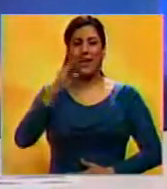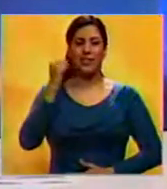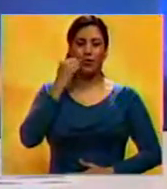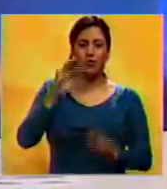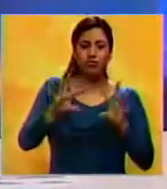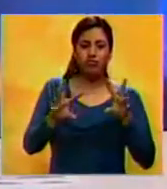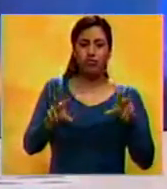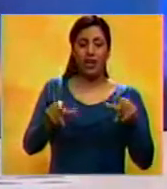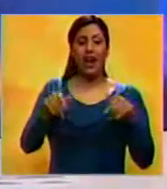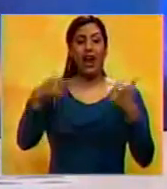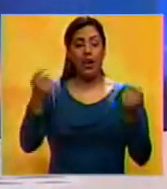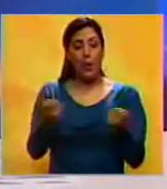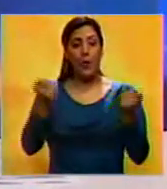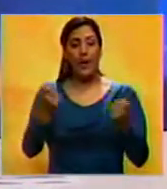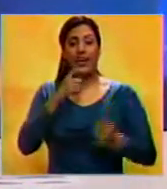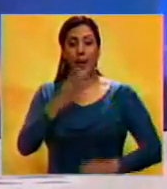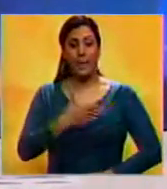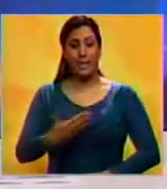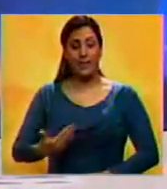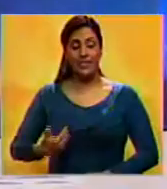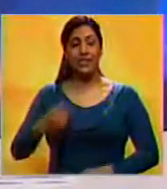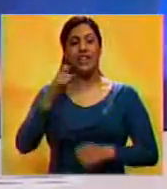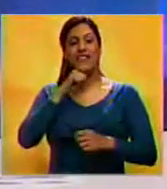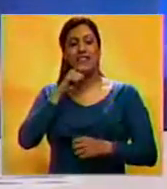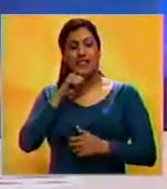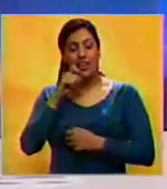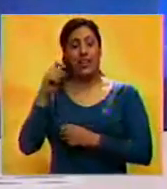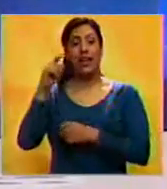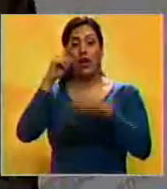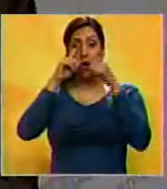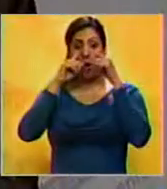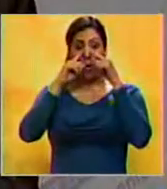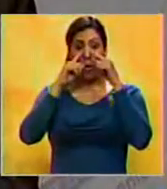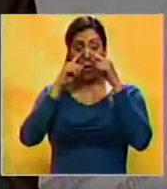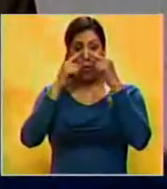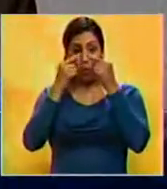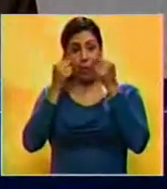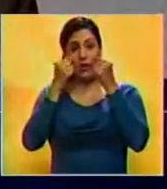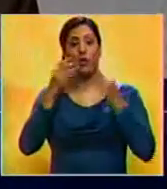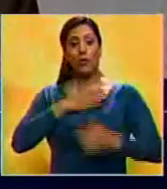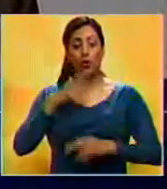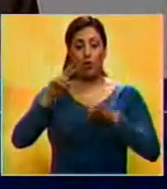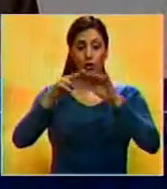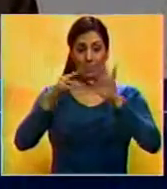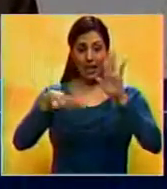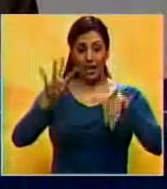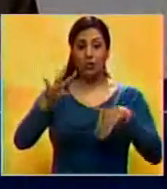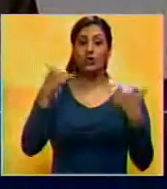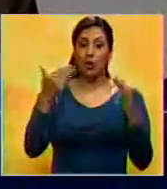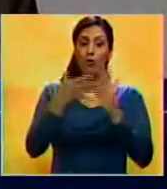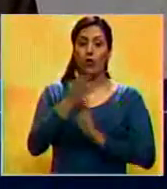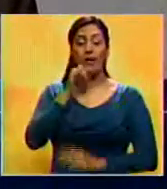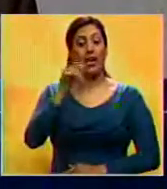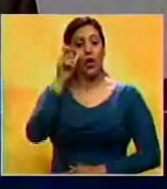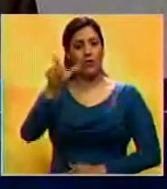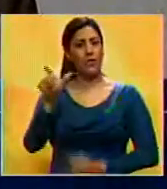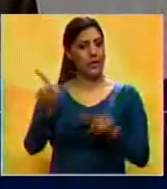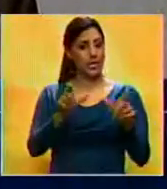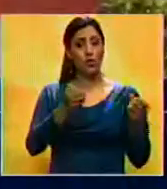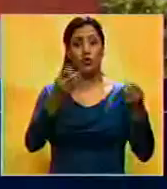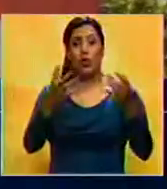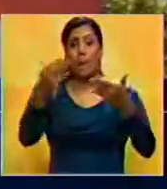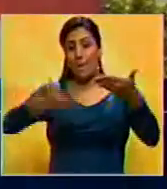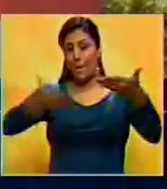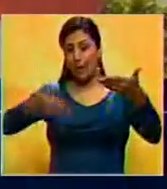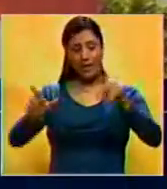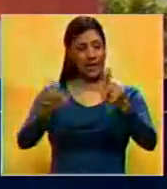Odebrecht hacia la campaña presidencial de Juan Manuel Santos en 2014. El fiscal general Néstor Humberto Martínez indicó que ya fueron entregados